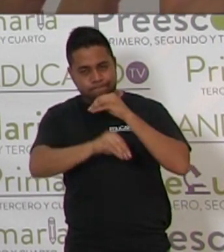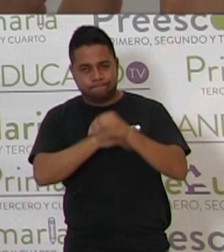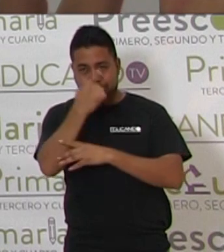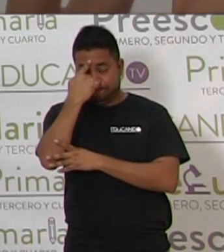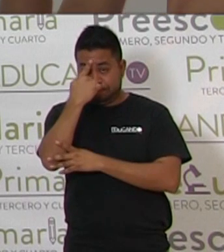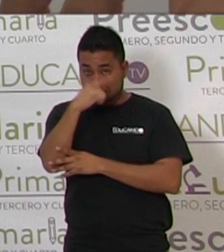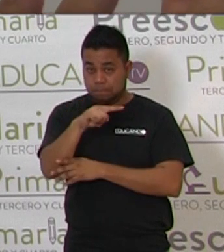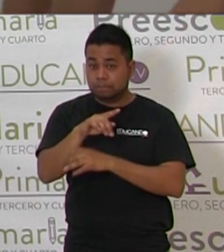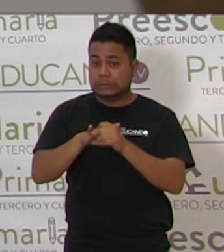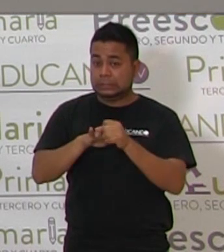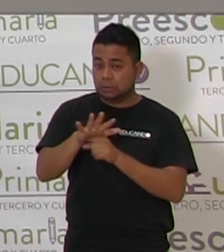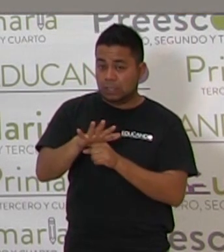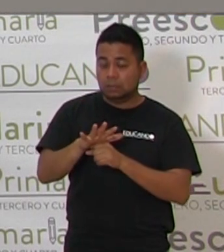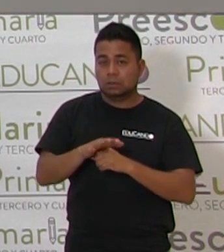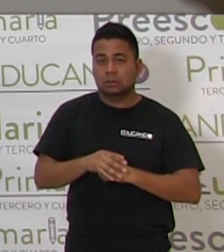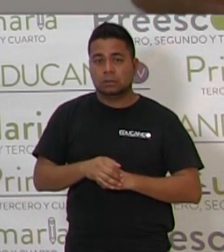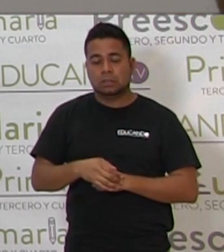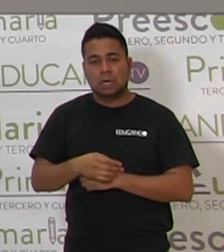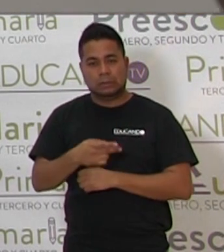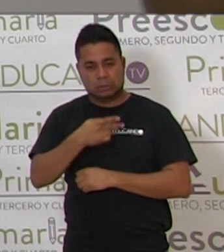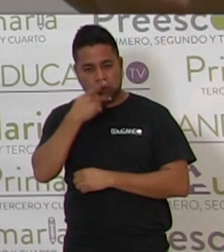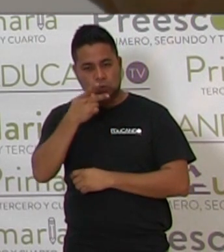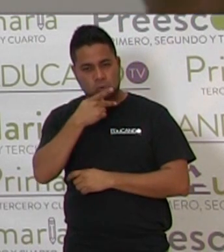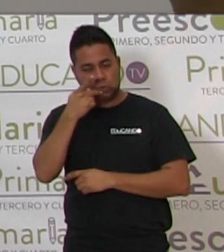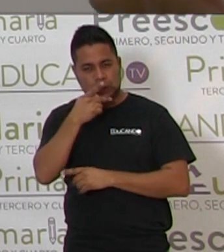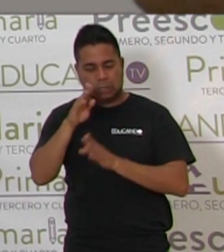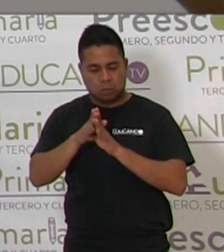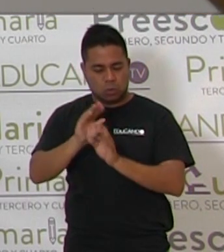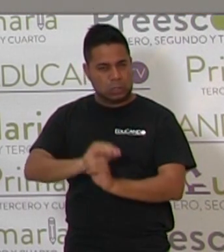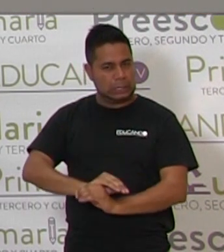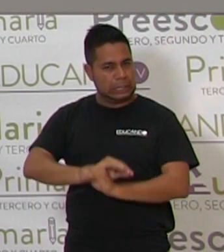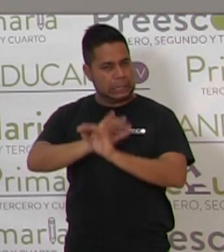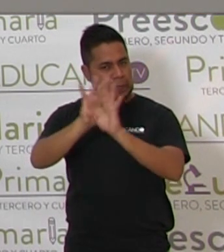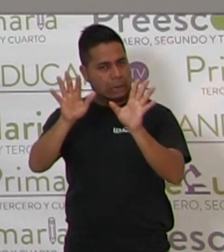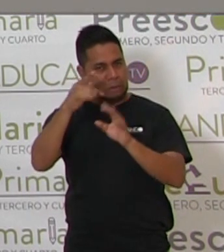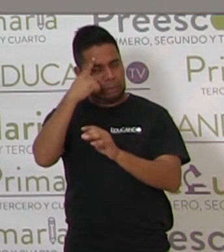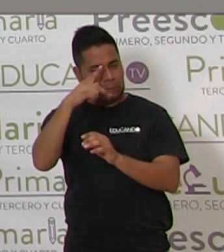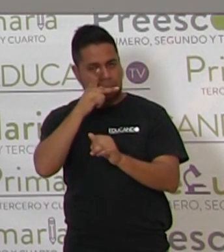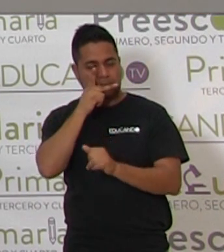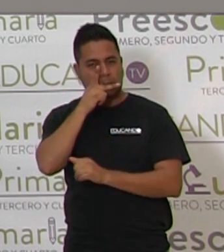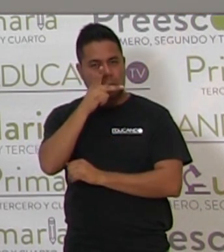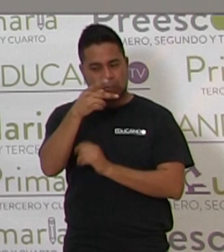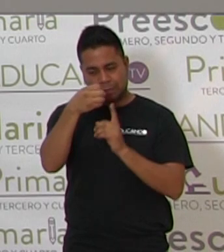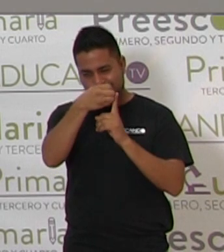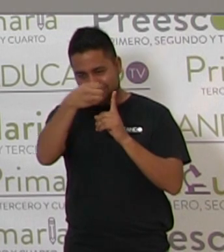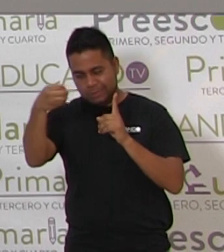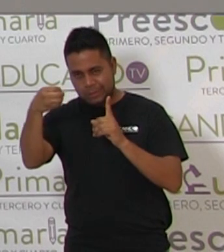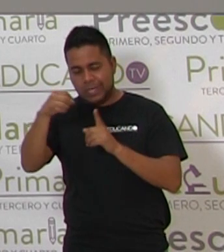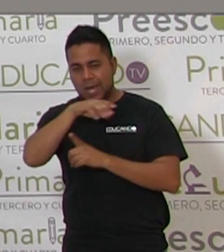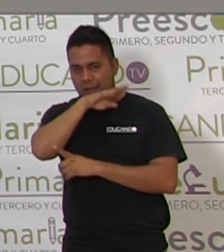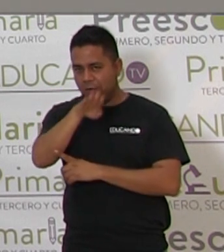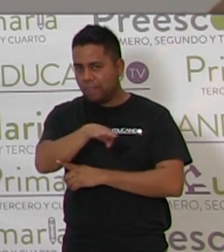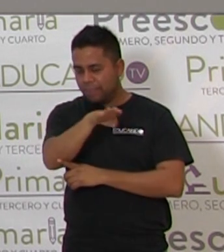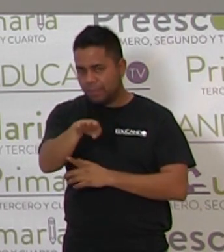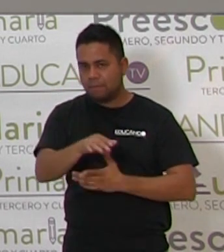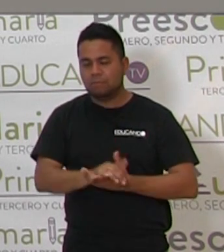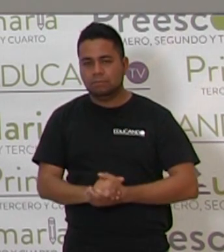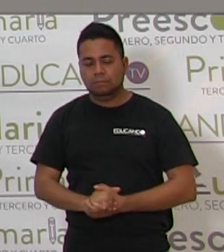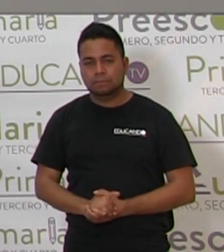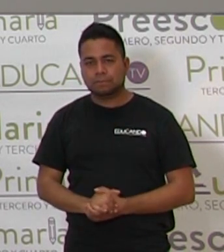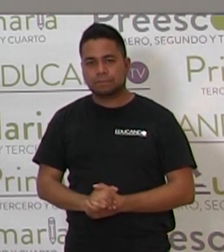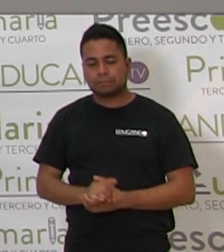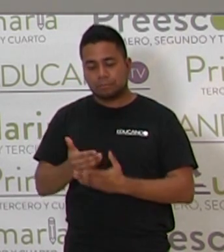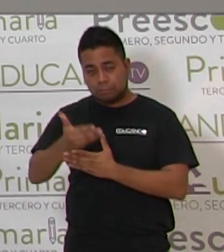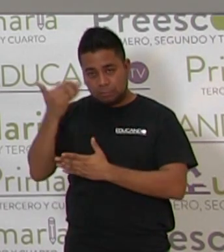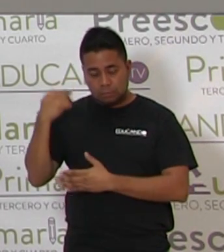suene claramente la palabra elefante. Yo anteriormente te ponía las